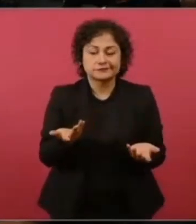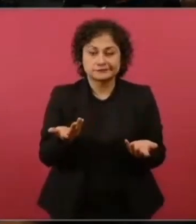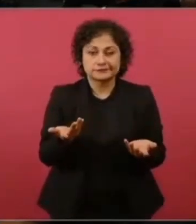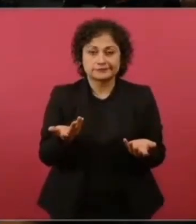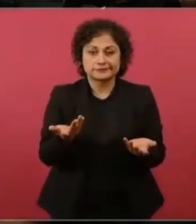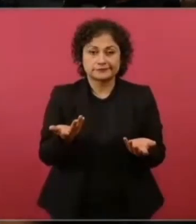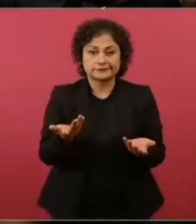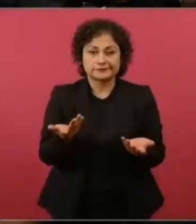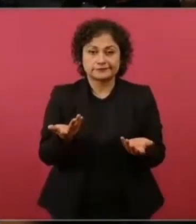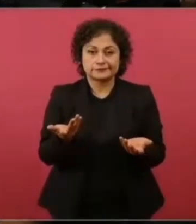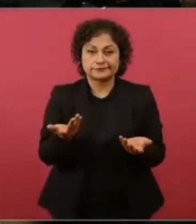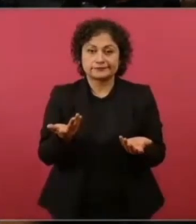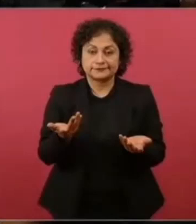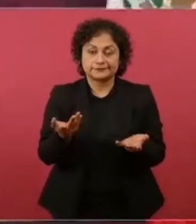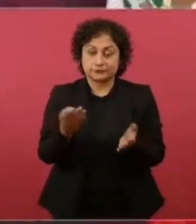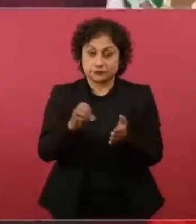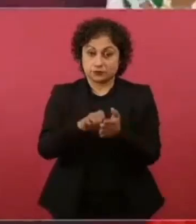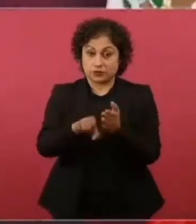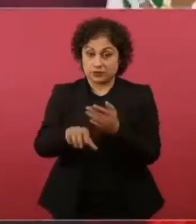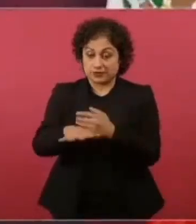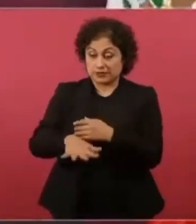que el Istmo